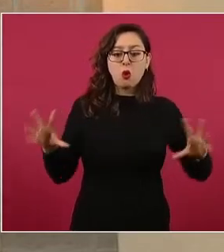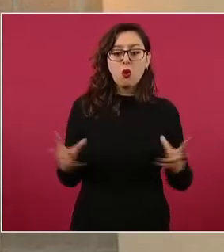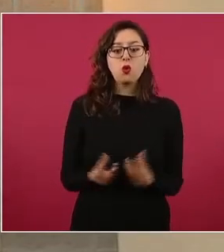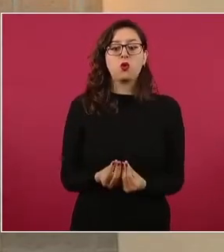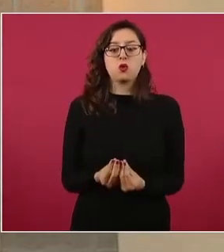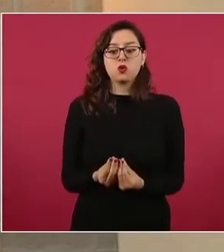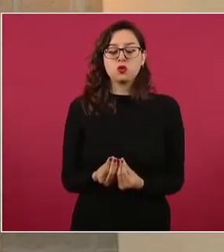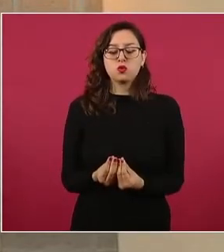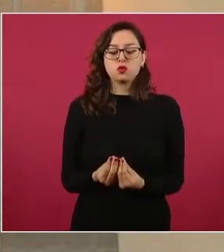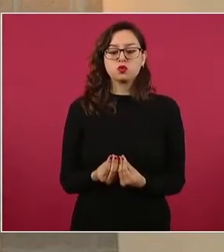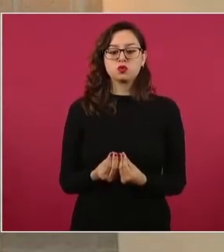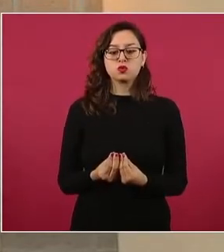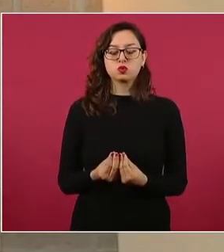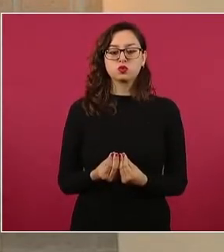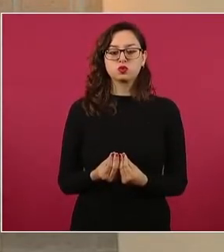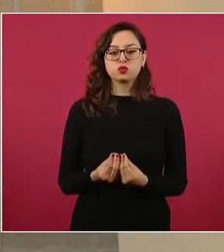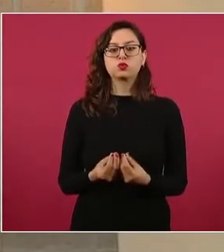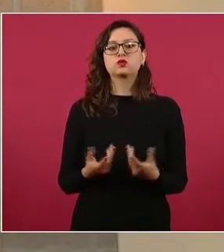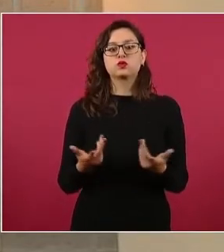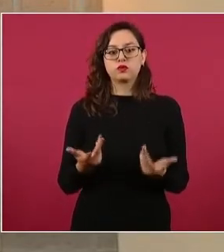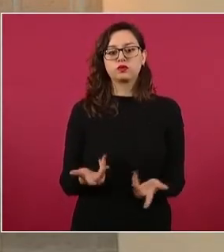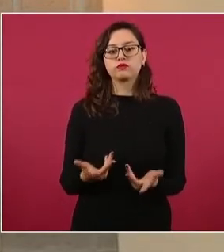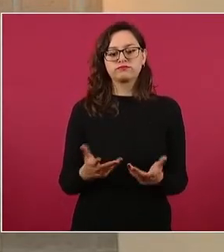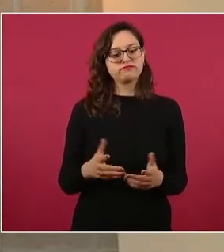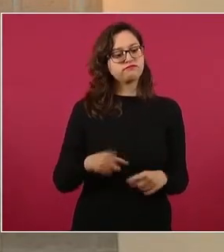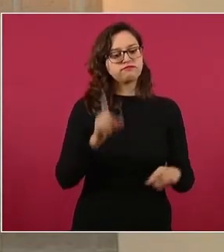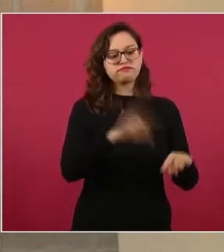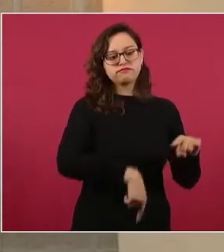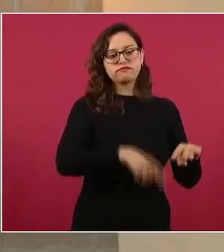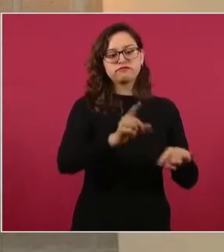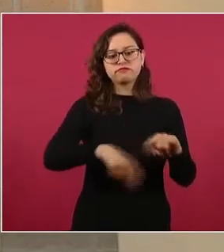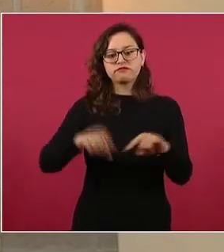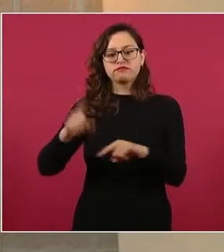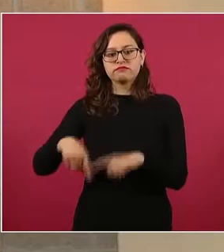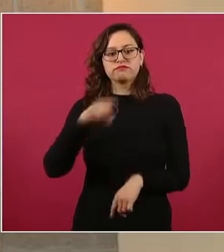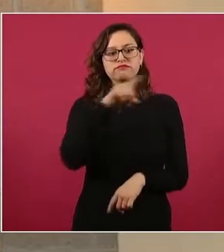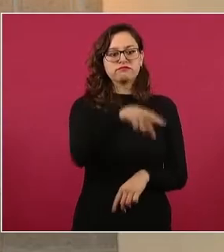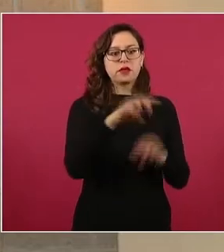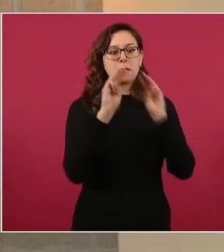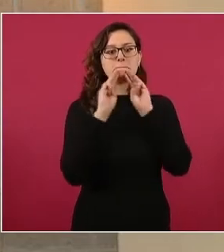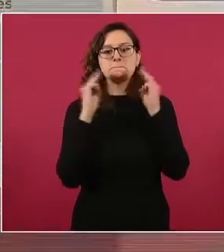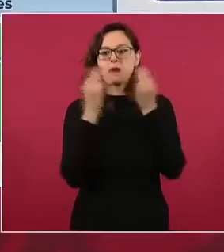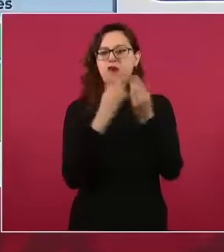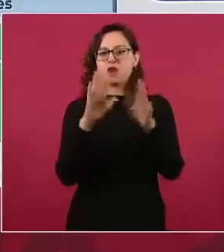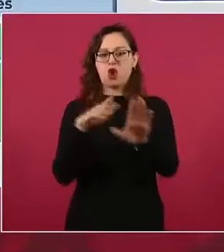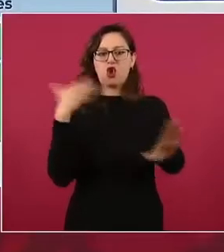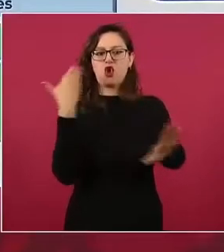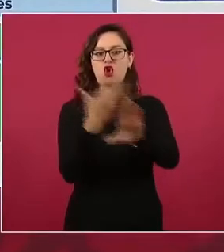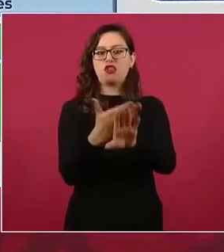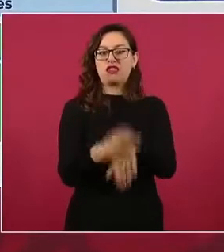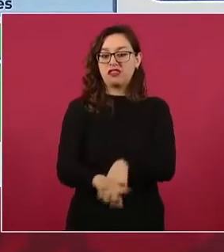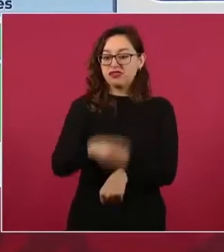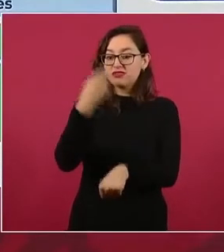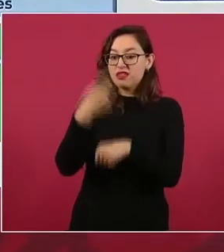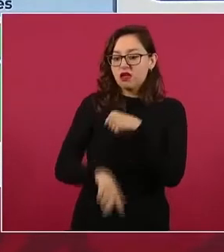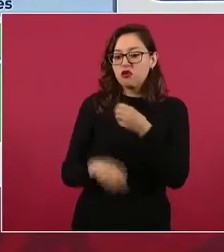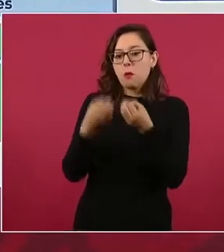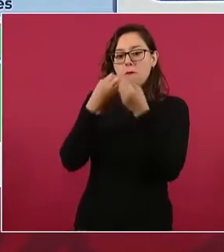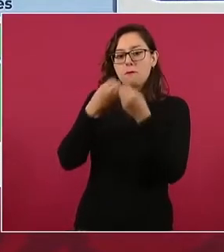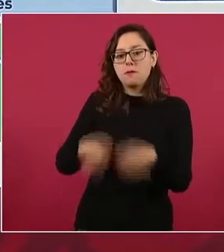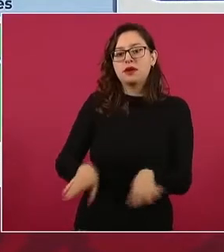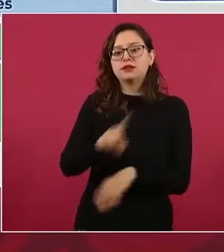implica una afectación a la delincuencia organizada por más de ciento